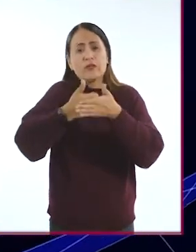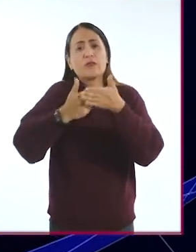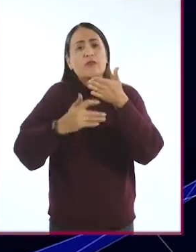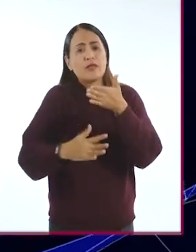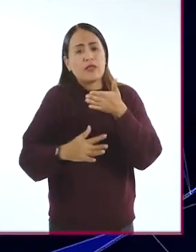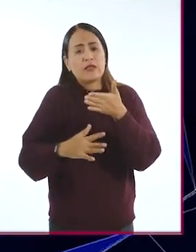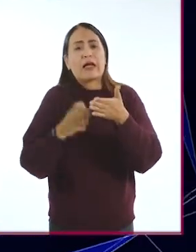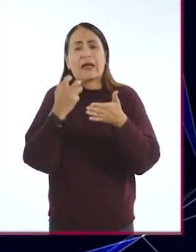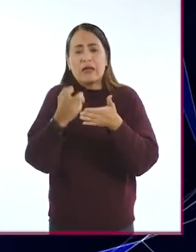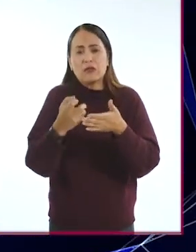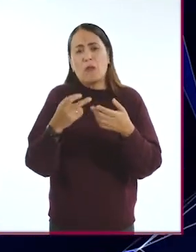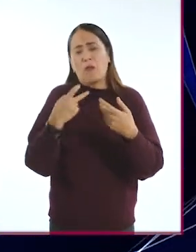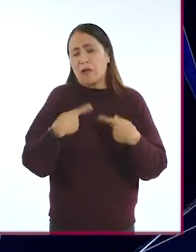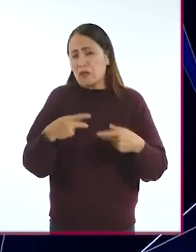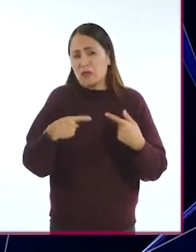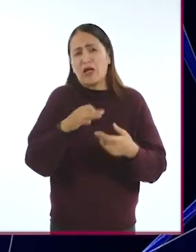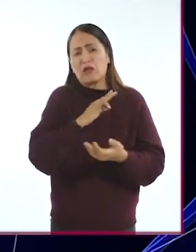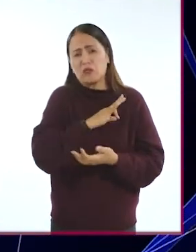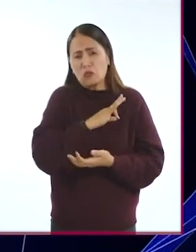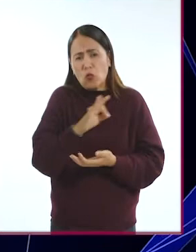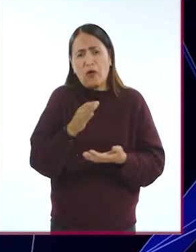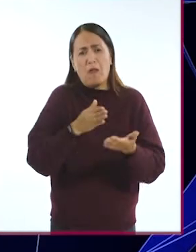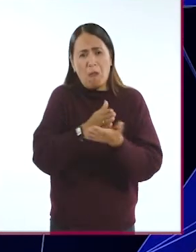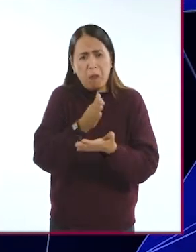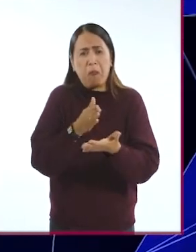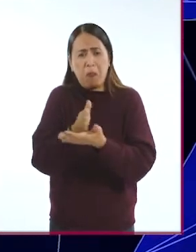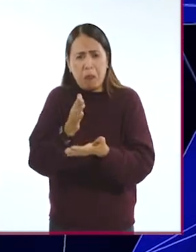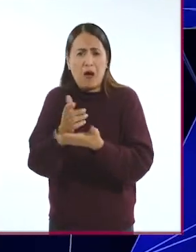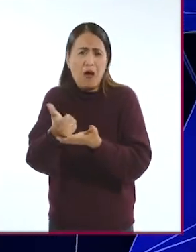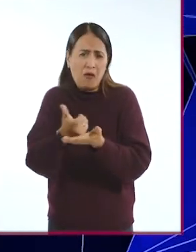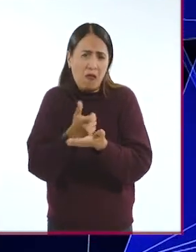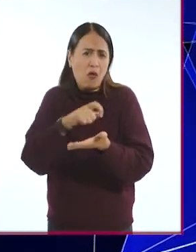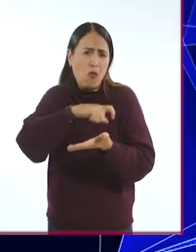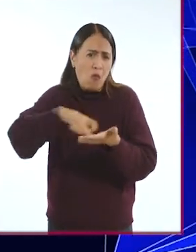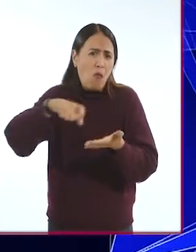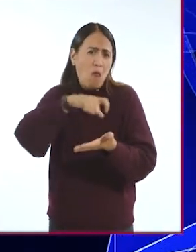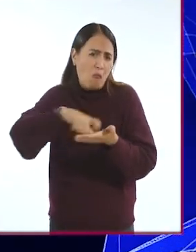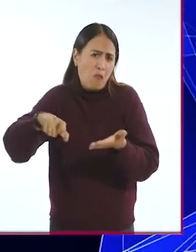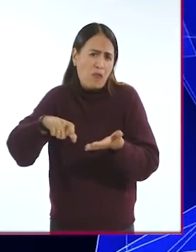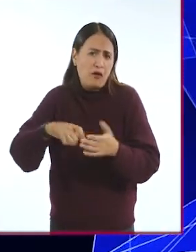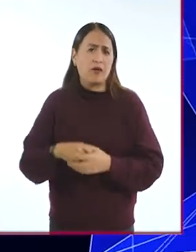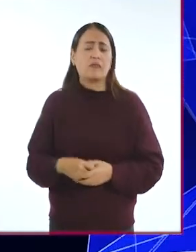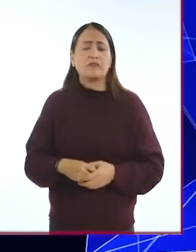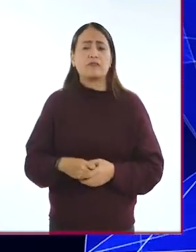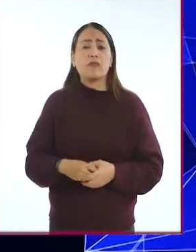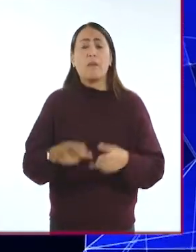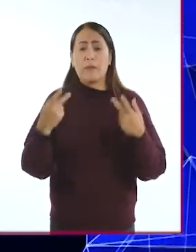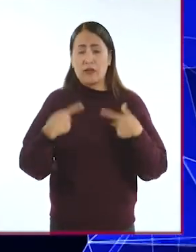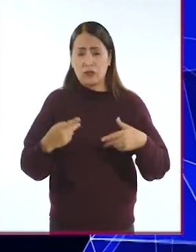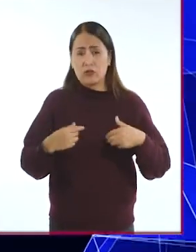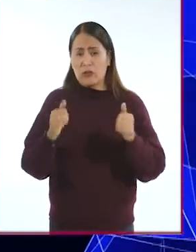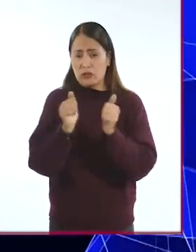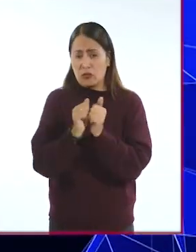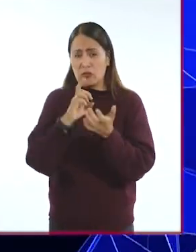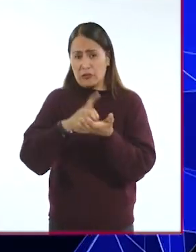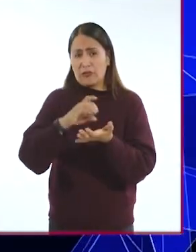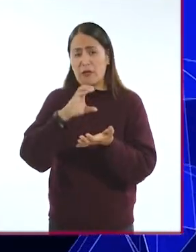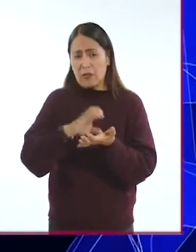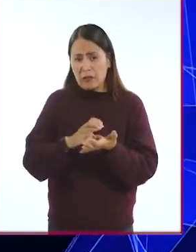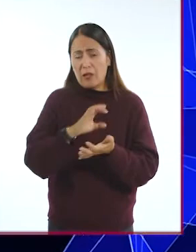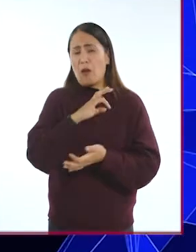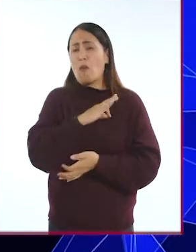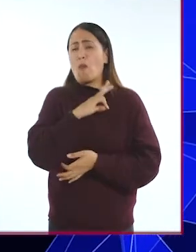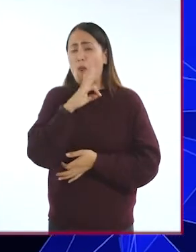que es algo importantísimo tener acceso económico a ellas y para que las personas con discapacidad